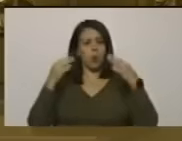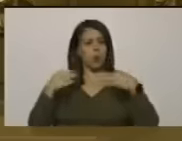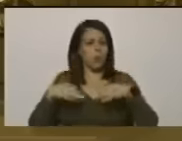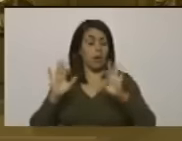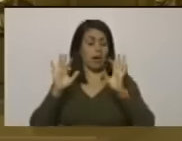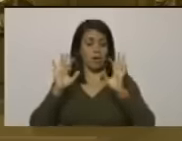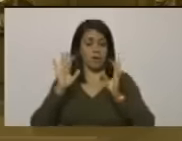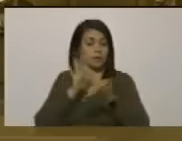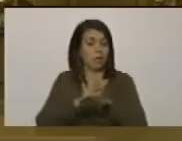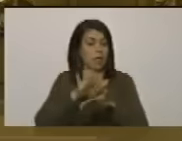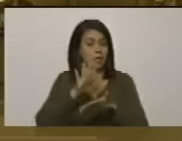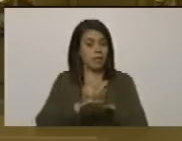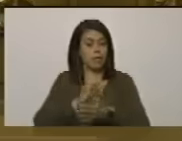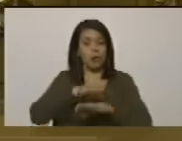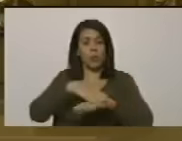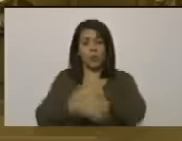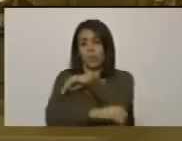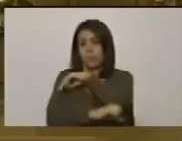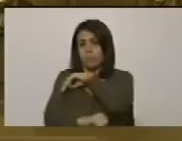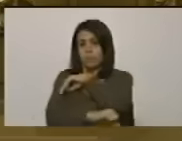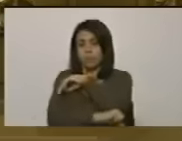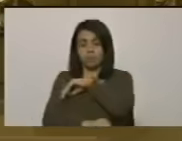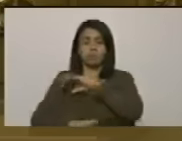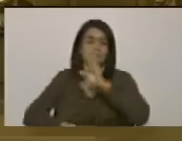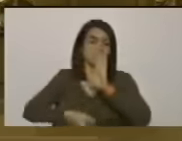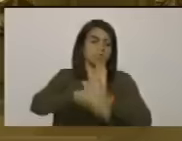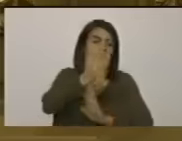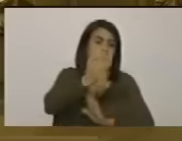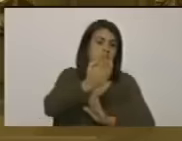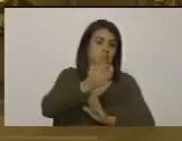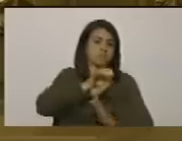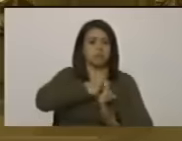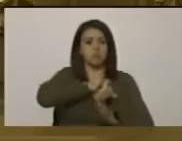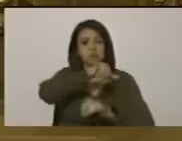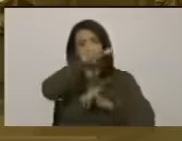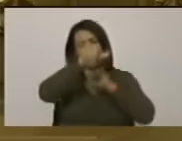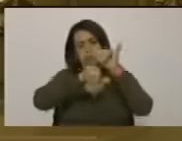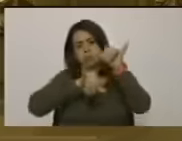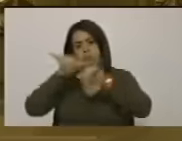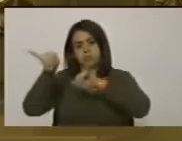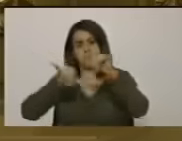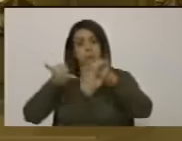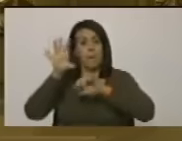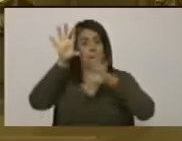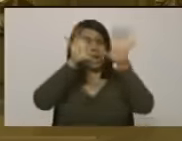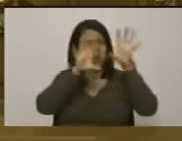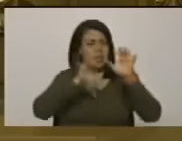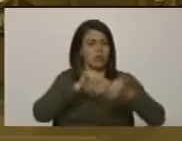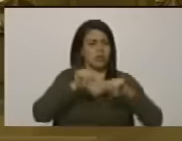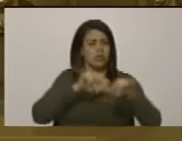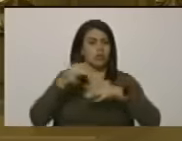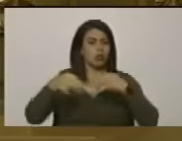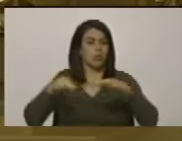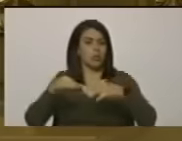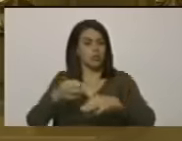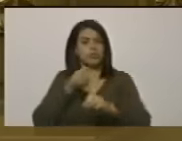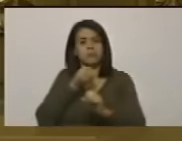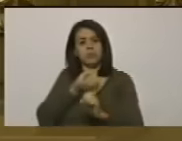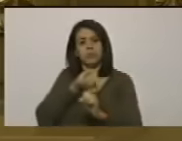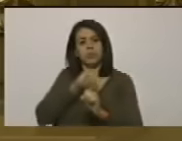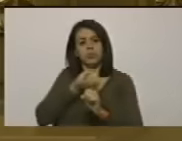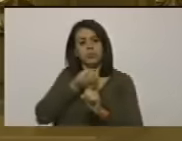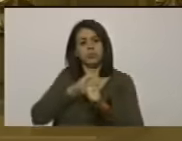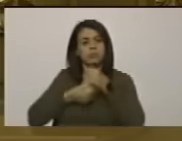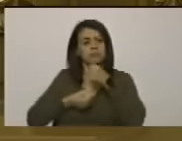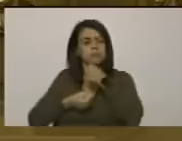porque esos delincuentes salen de los aeropuertos de Venezuela a otros países donde dan declaraciones